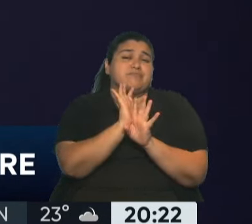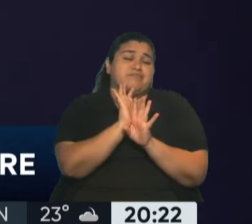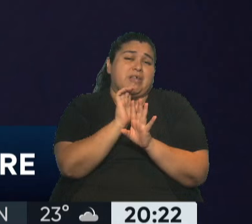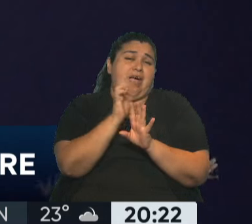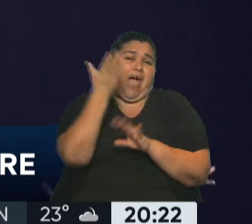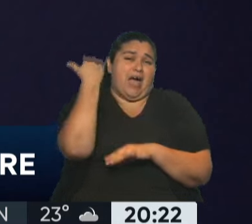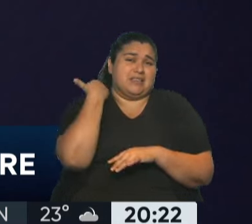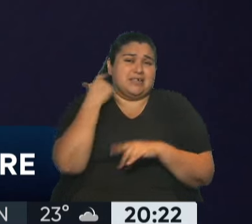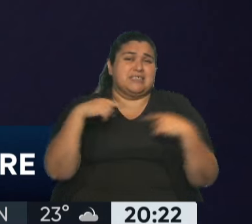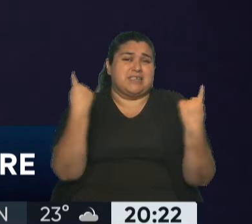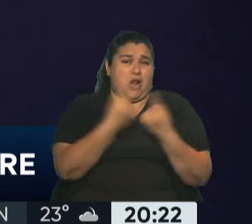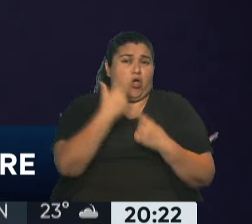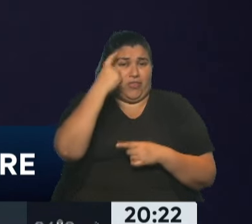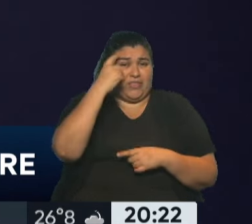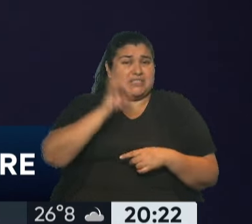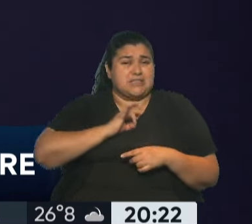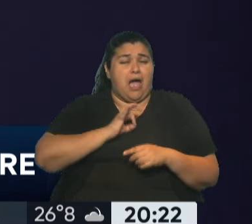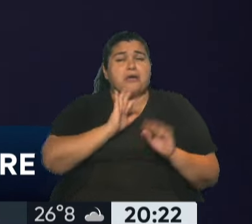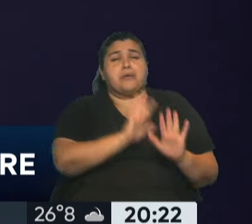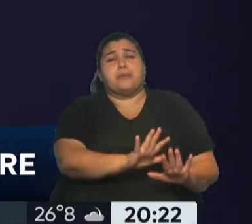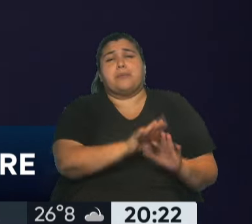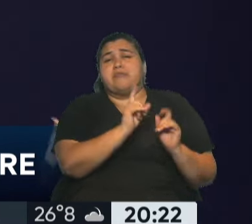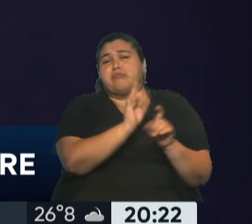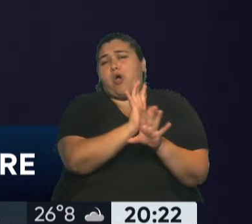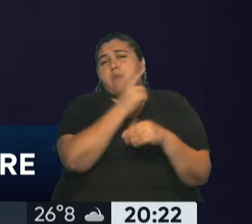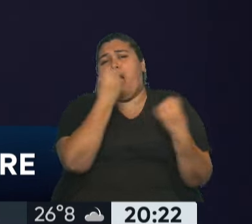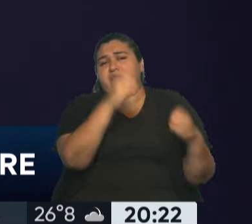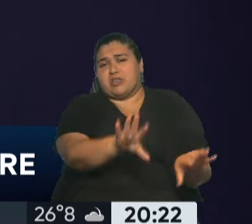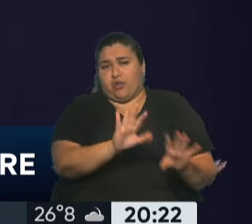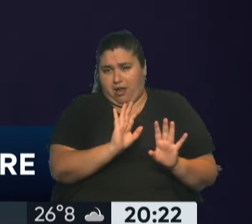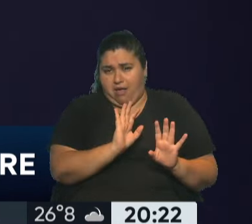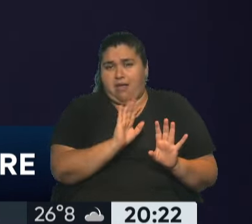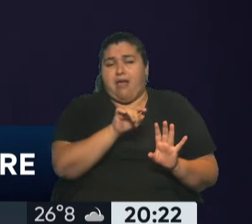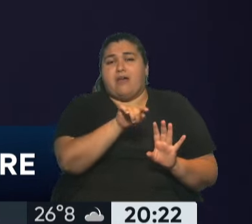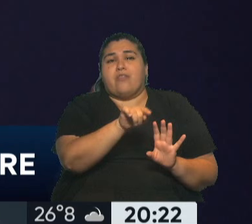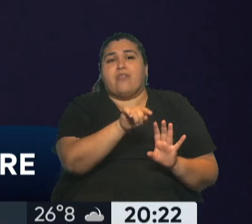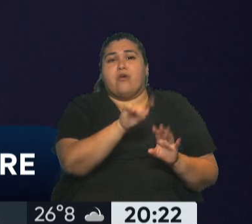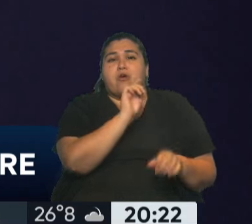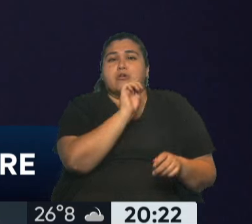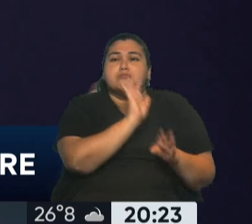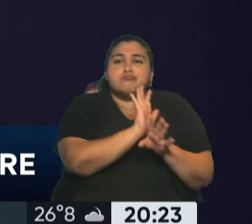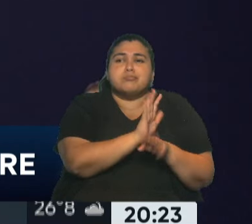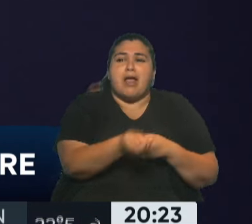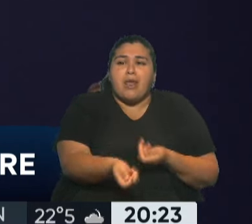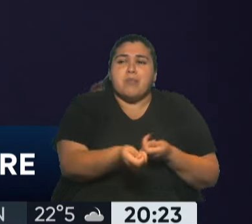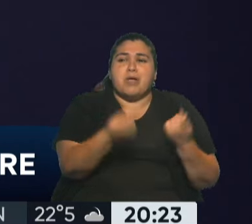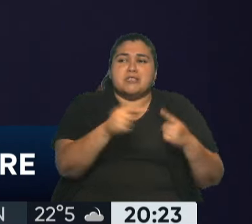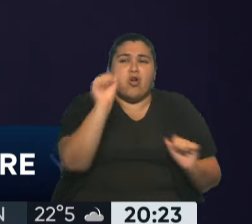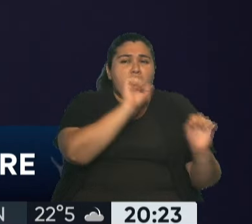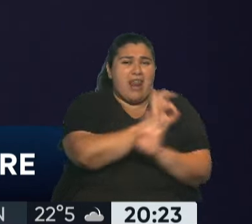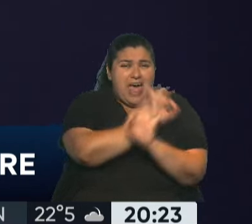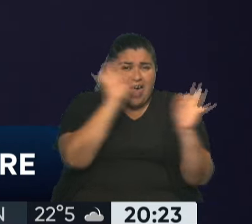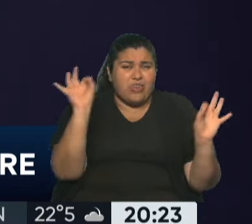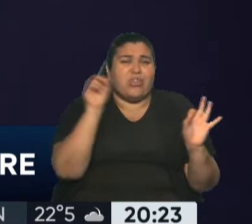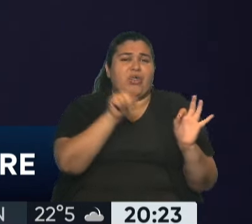tuvo 10 años abandonado y prácticamente sin tener mantenimiento. Efectivamente va a